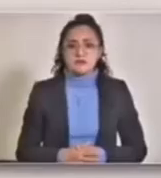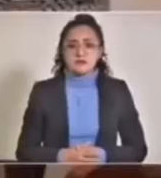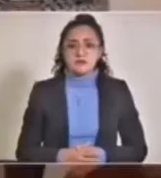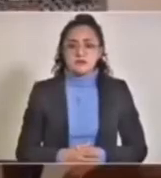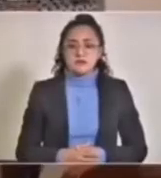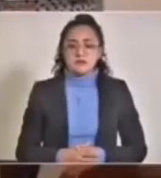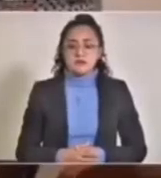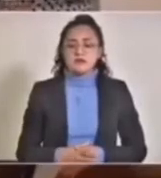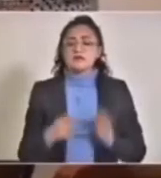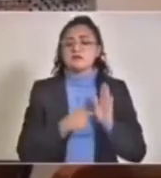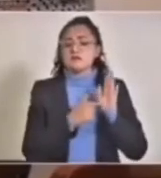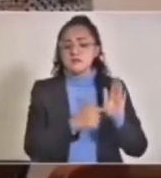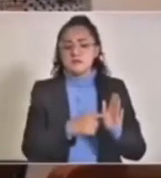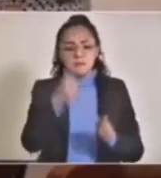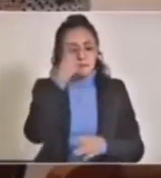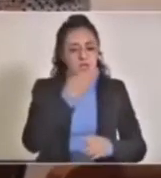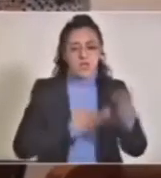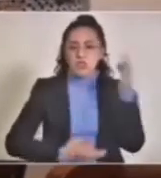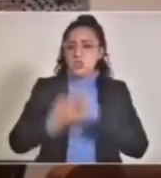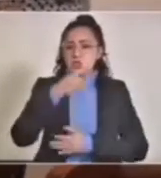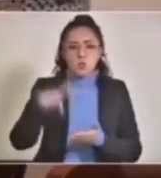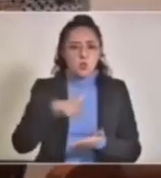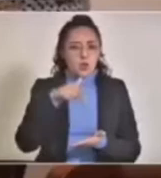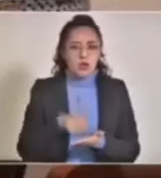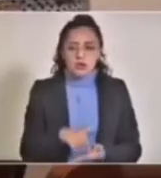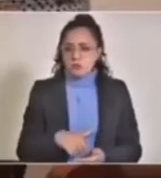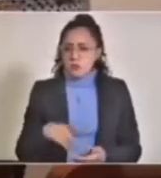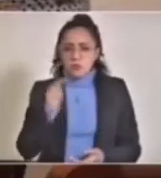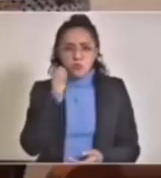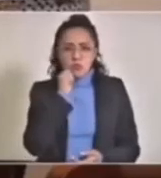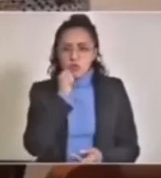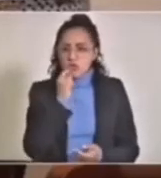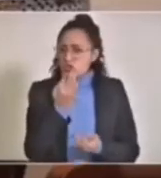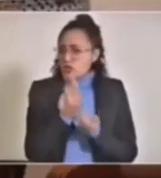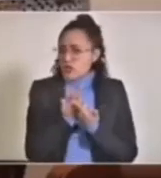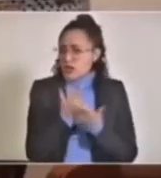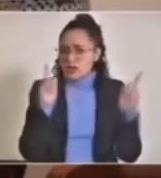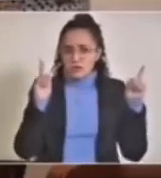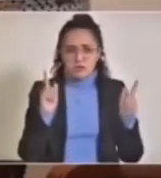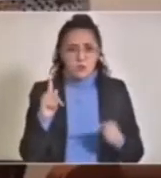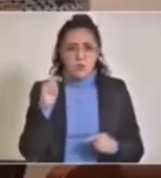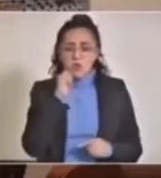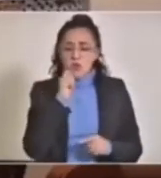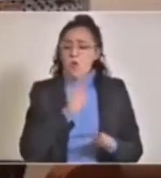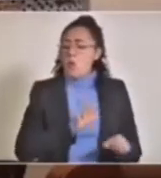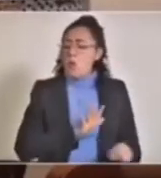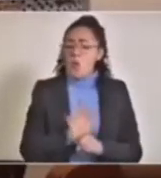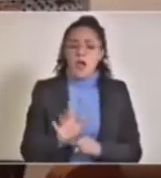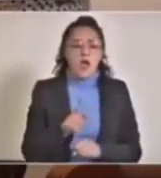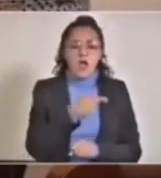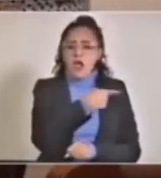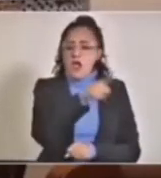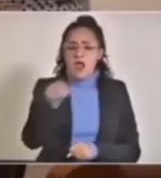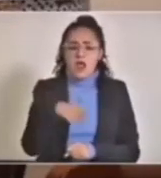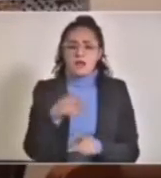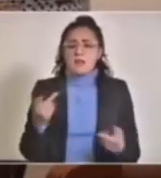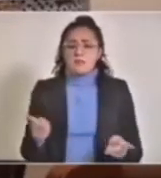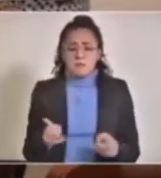Los decretos se aplican para todos los establecimientos, sea cual sea su giro,